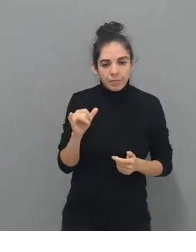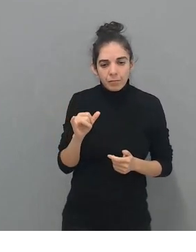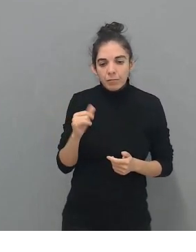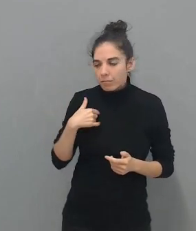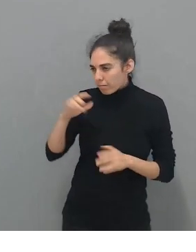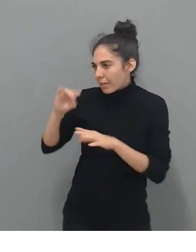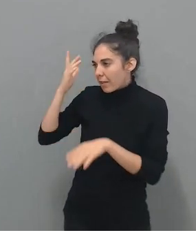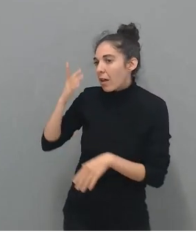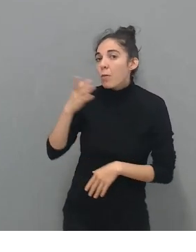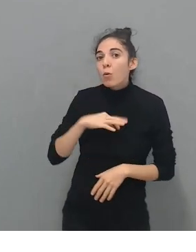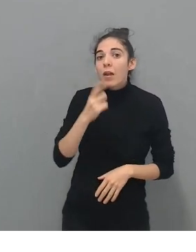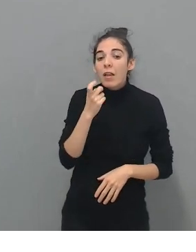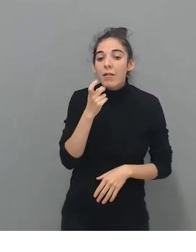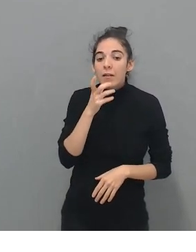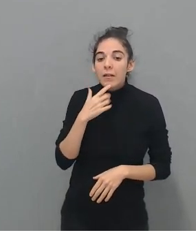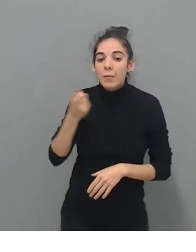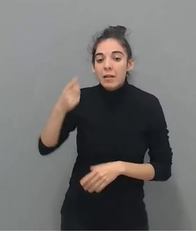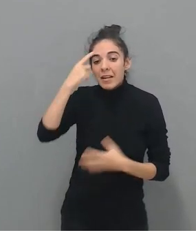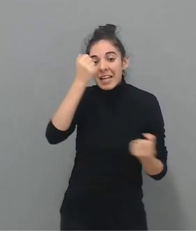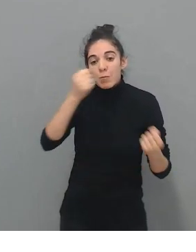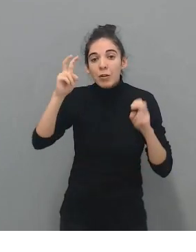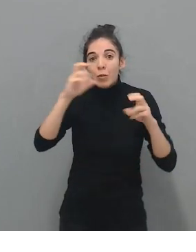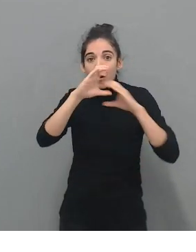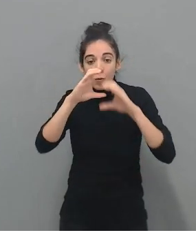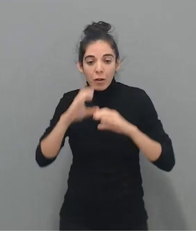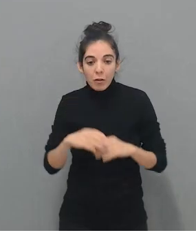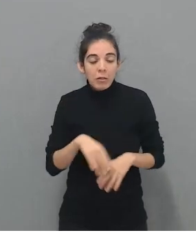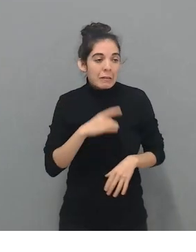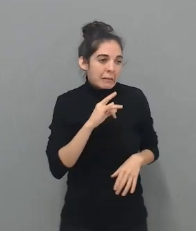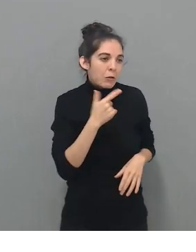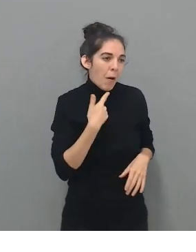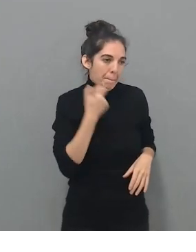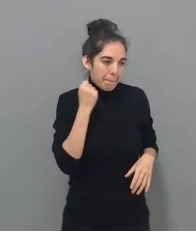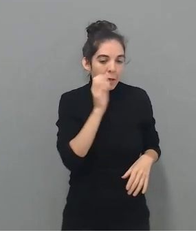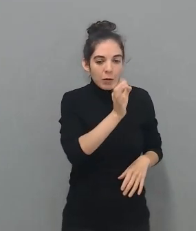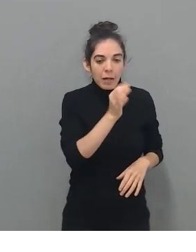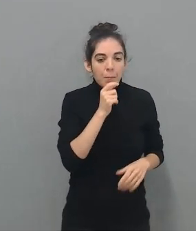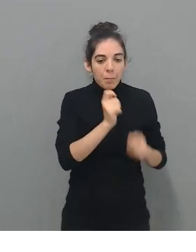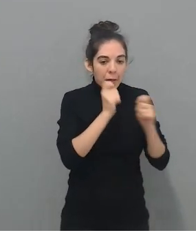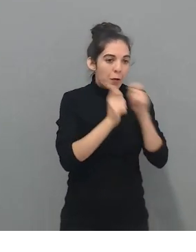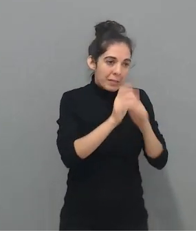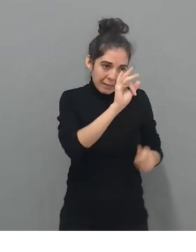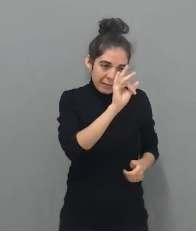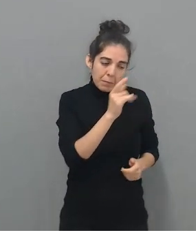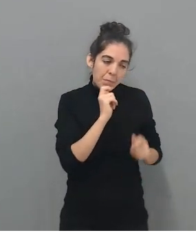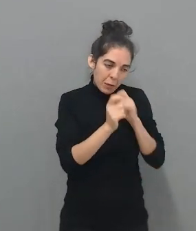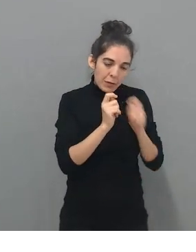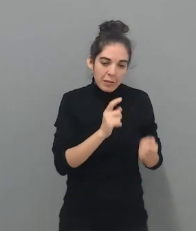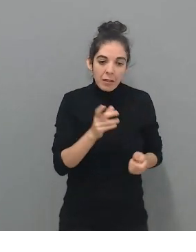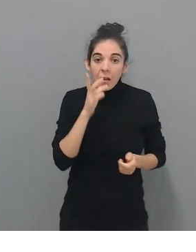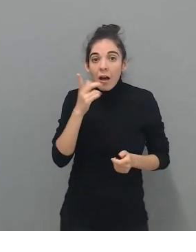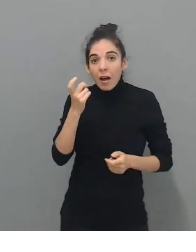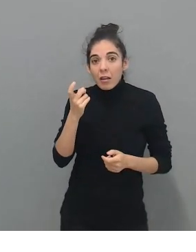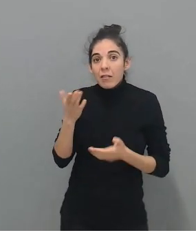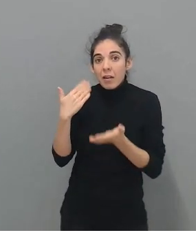incluir a algún experto en comunicación. Bueno, es que yo no quiero decirlo, pero los periodistas sí. Claro, porque hoy en día hay que saber hablar hasta en una reunión de